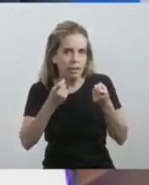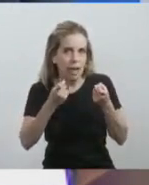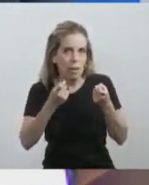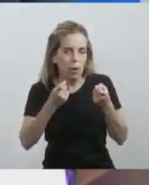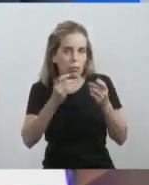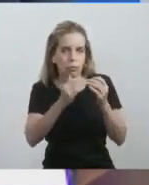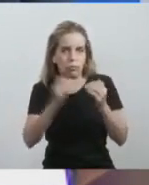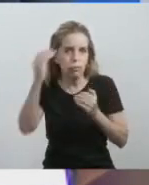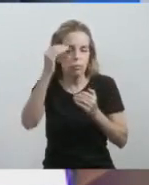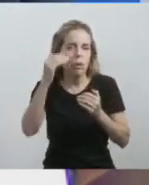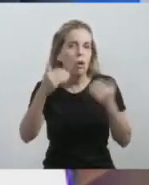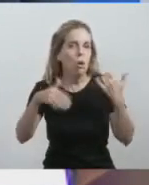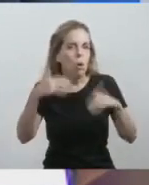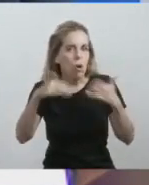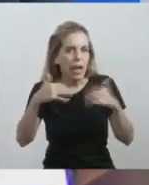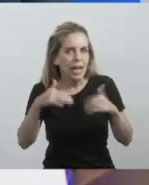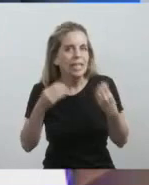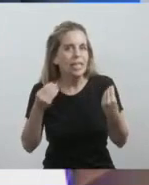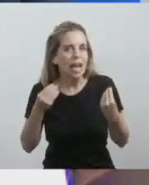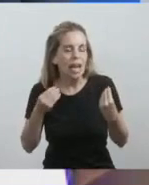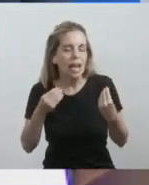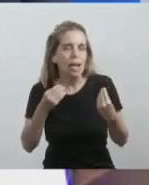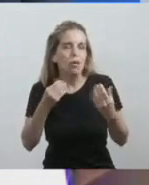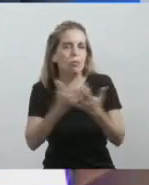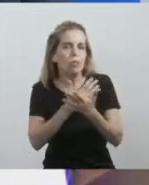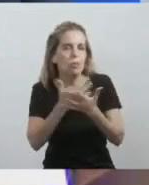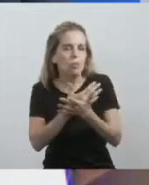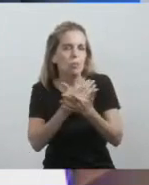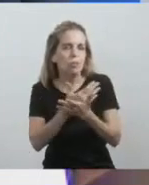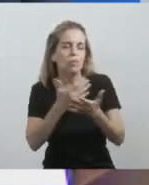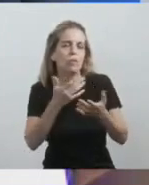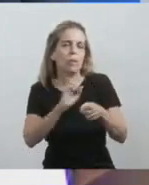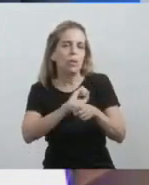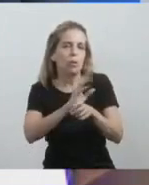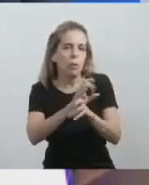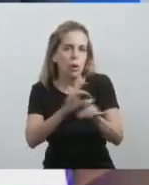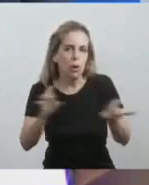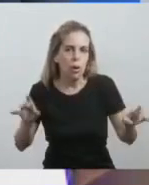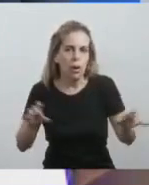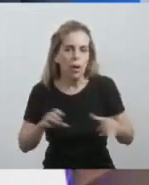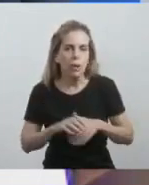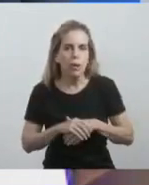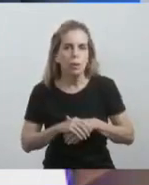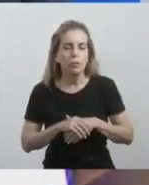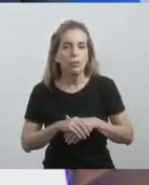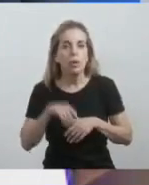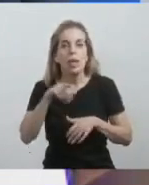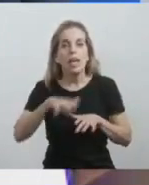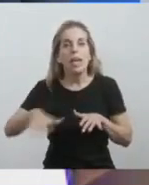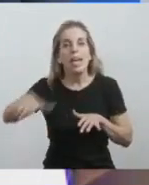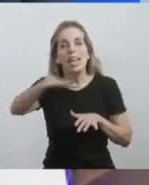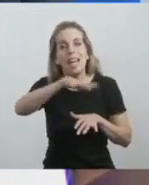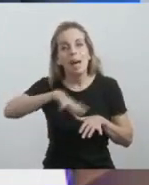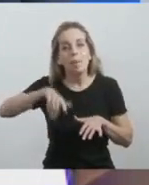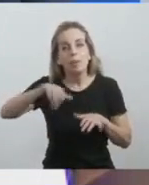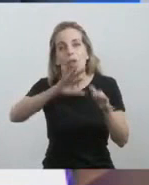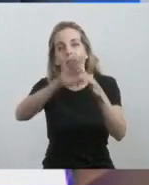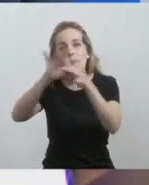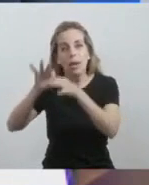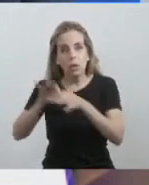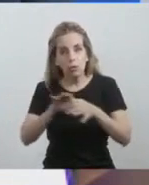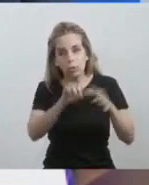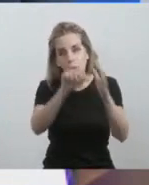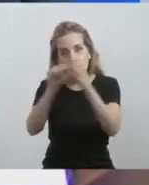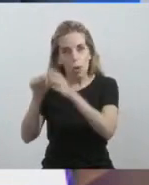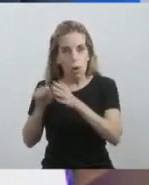con urgencia los grandes daños ocasionados por la pandemia. En el ámbito de Mercosur también queremos